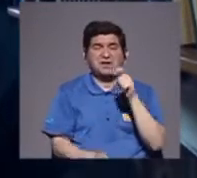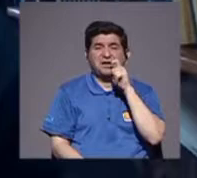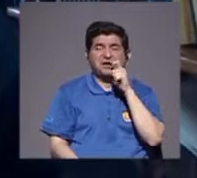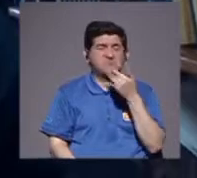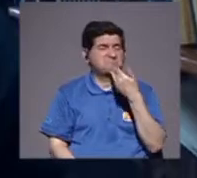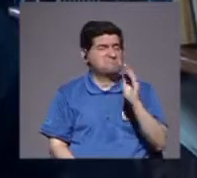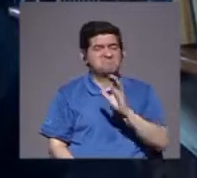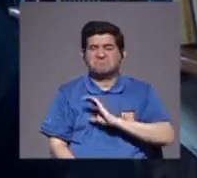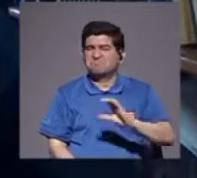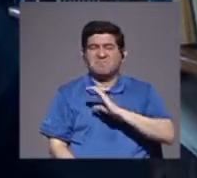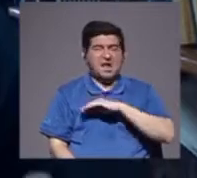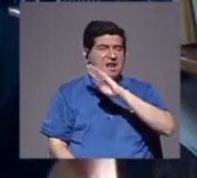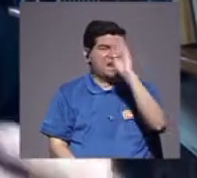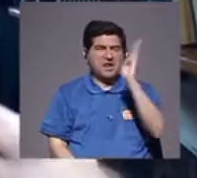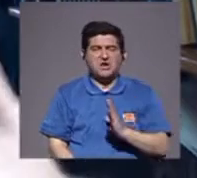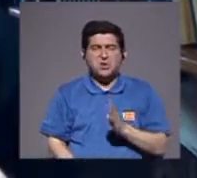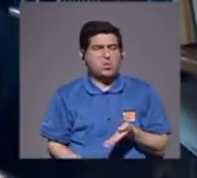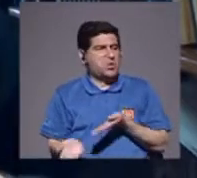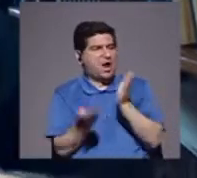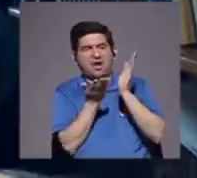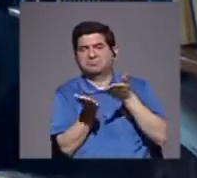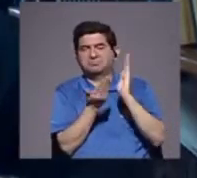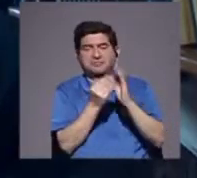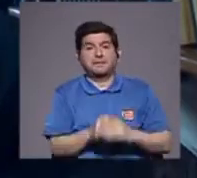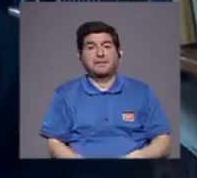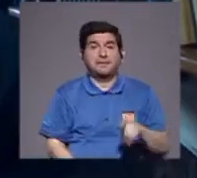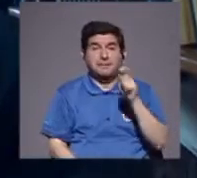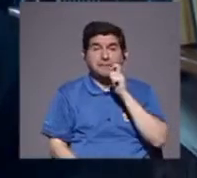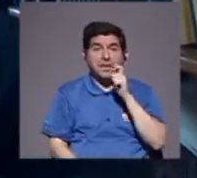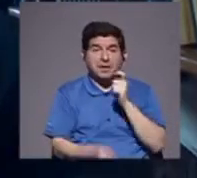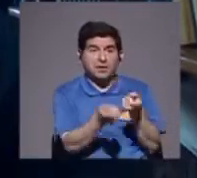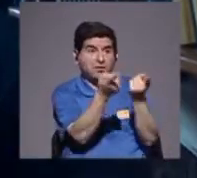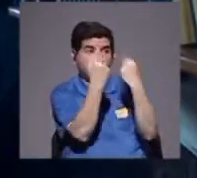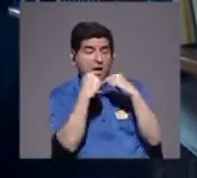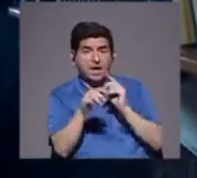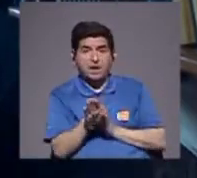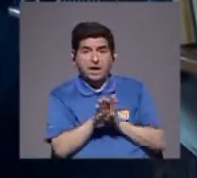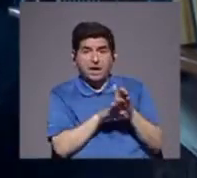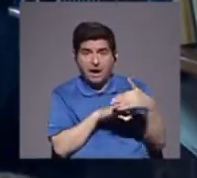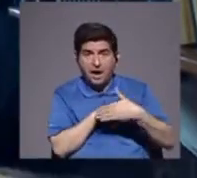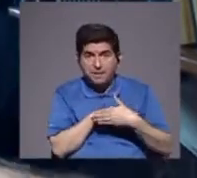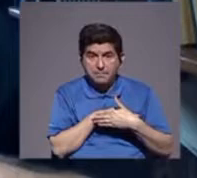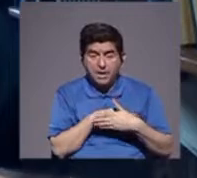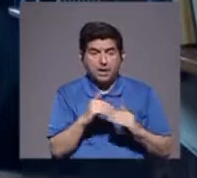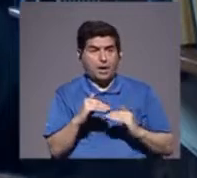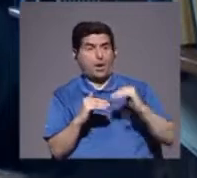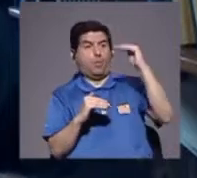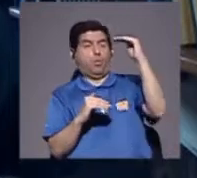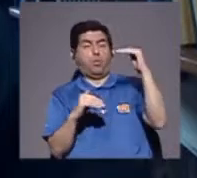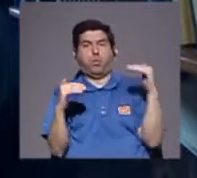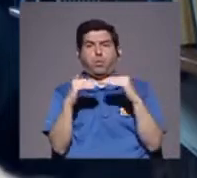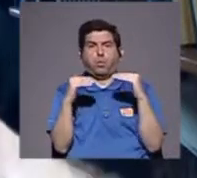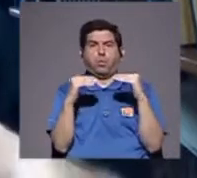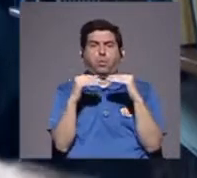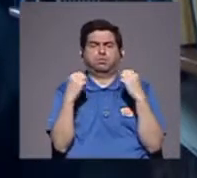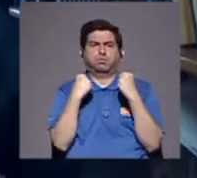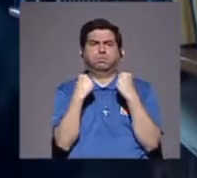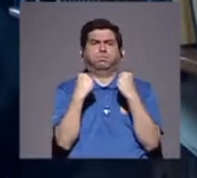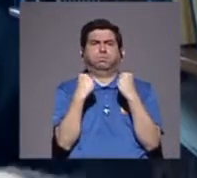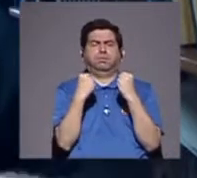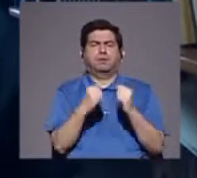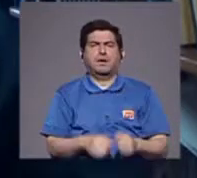de muy mala calidad, que nunca se exportó, con la llegada de marihuana, de Jamaica, de altísimo nivel, de mucha fuerza,